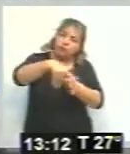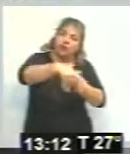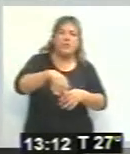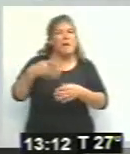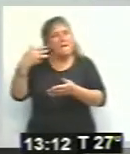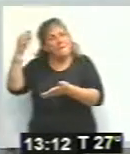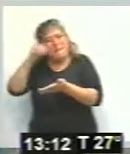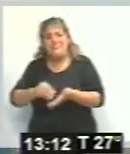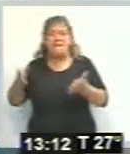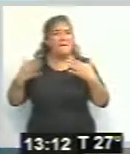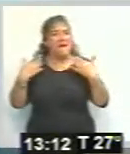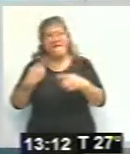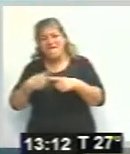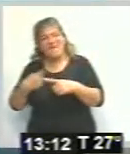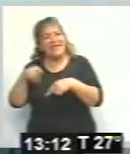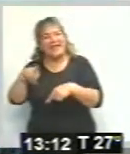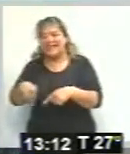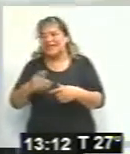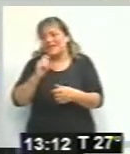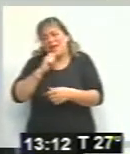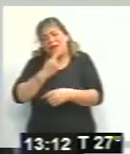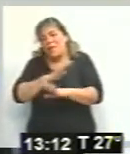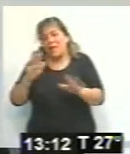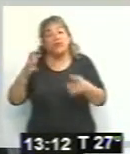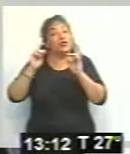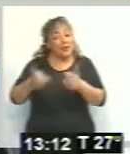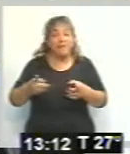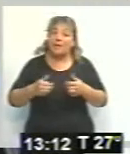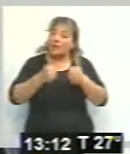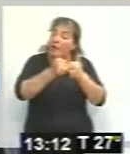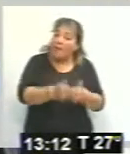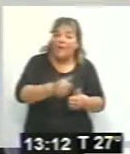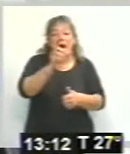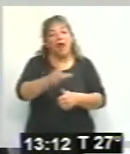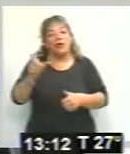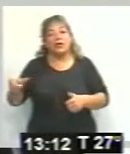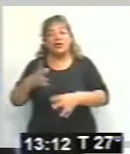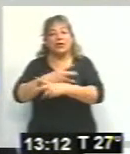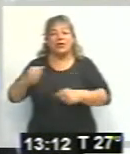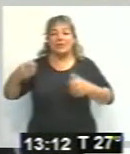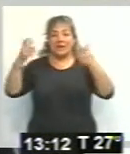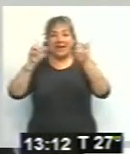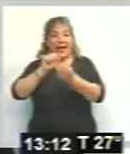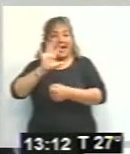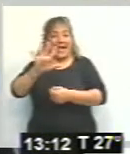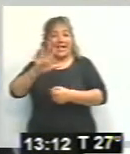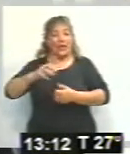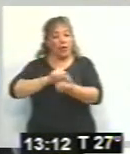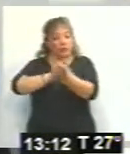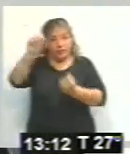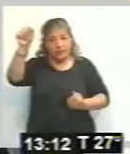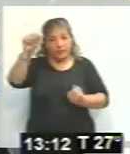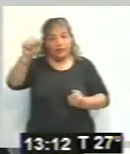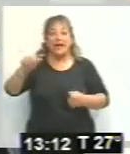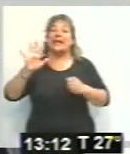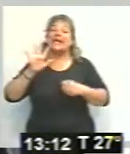imposible Además decir que van a estar acompañando a los chicos que se reciben en el quinto año que se recibe este año alfarsito Así que decir que